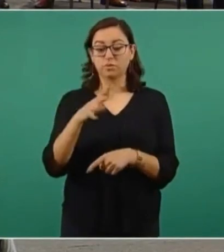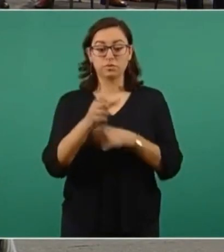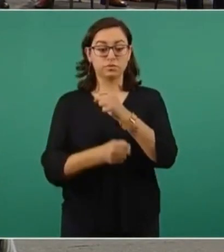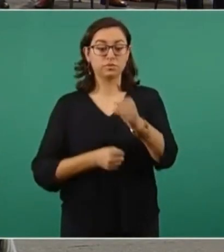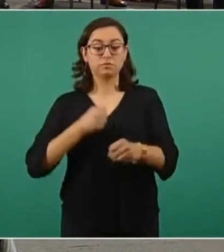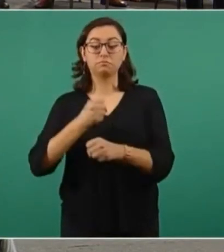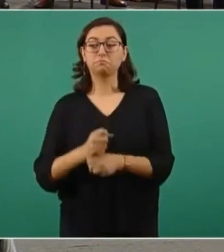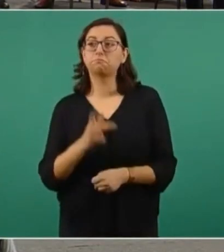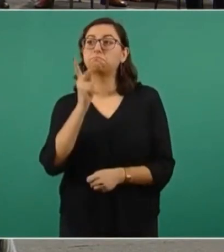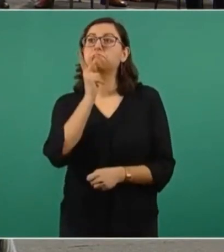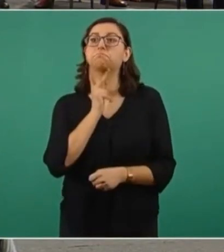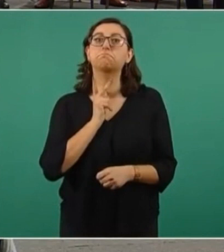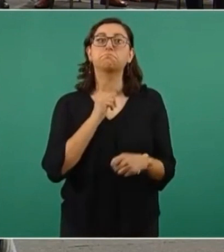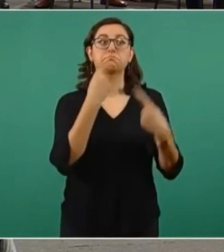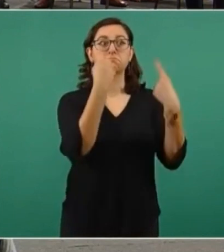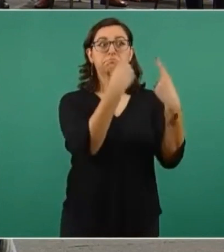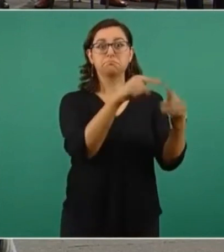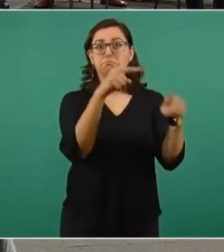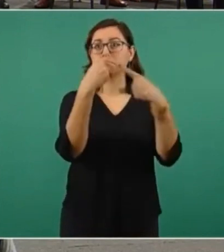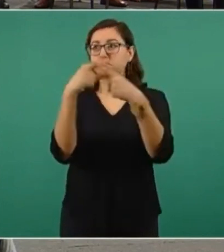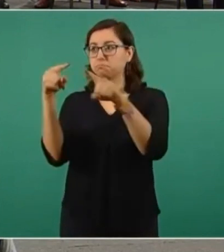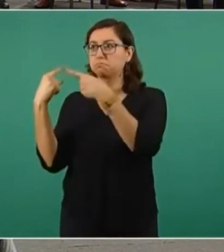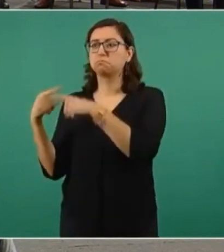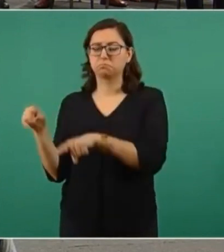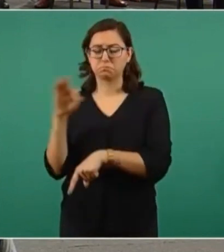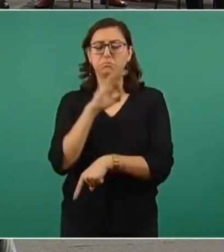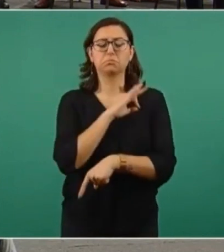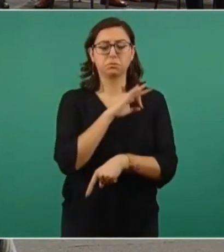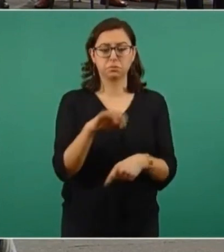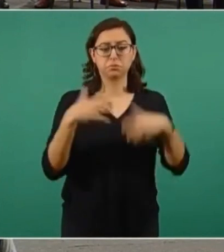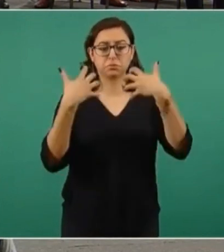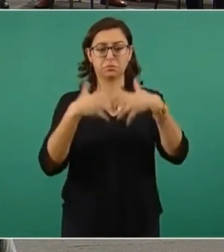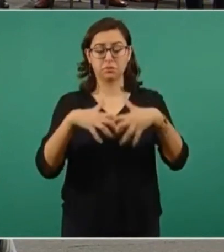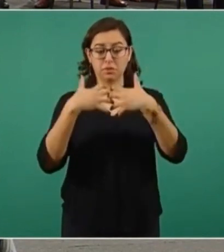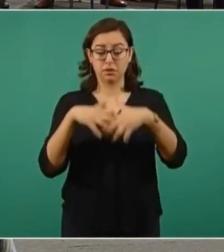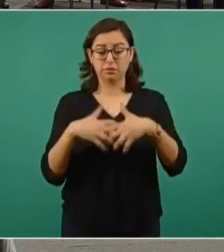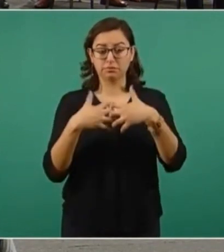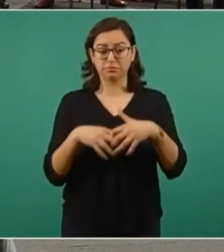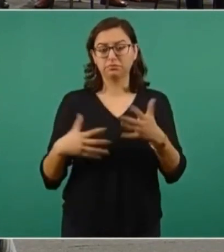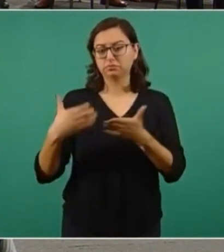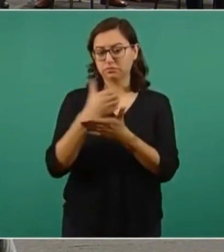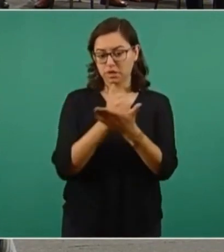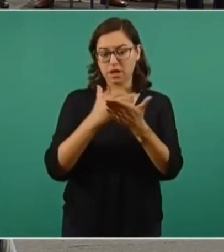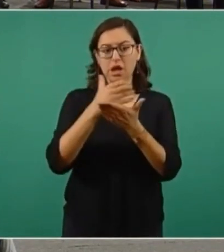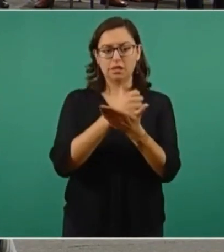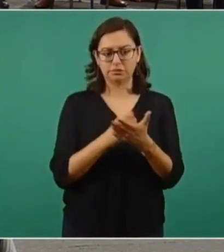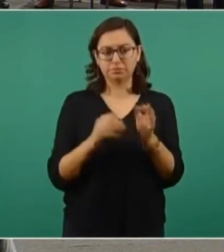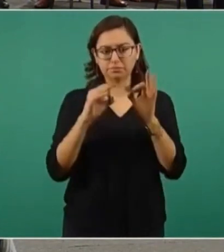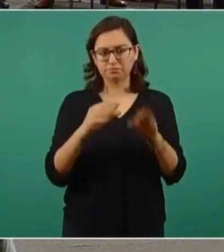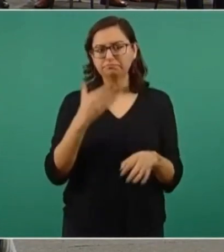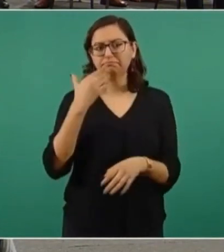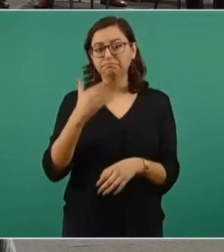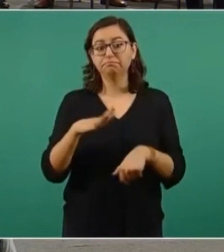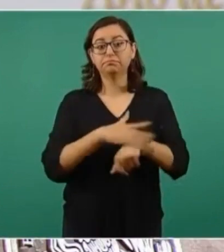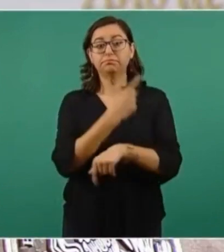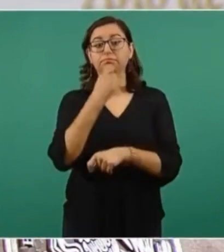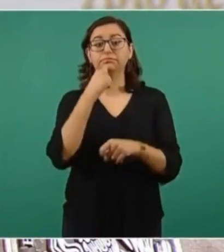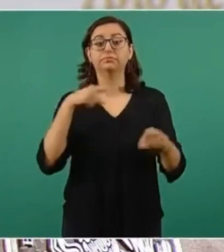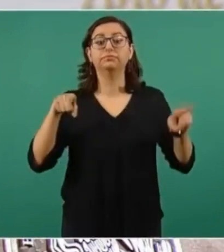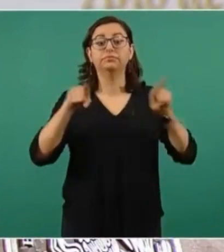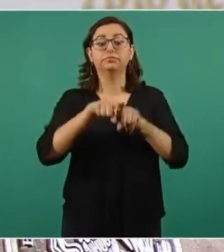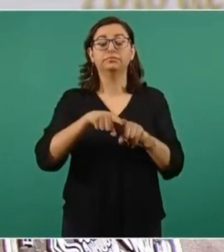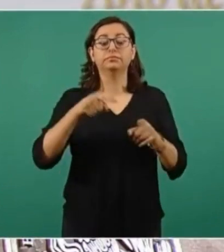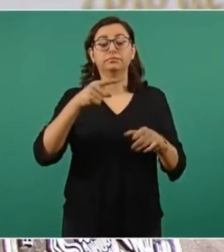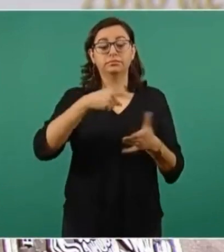ganancias por su ubicación geoestratégica, ya que se encuentra ubicada en la